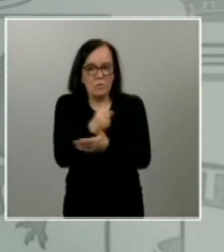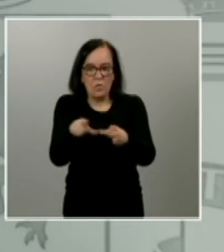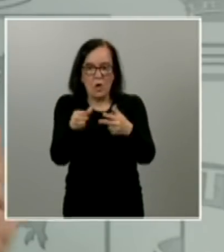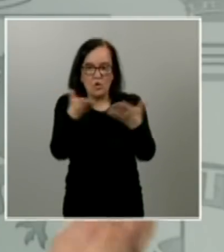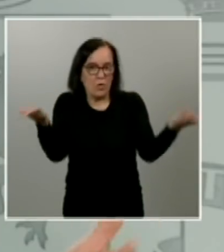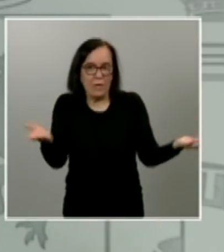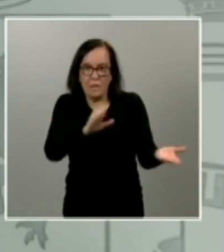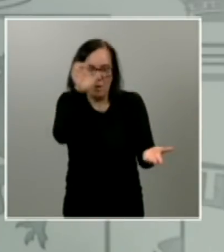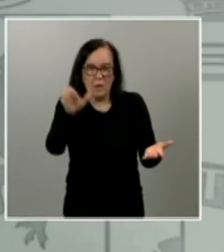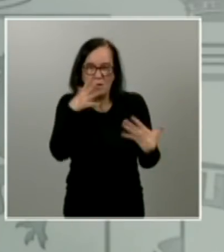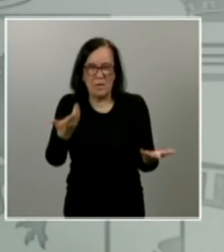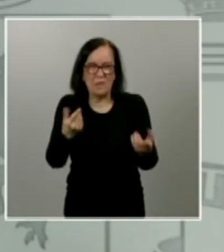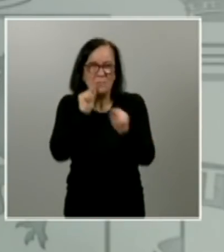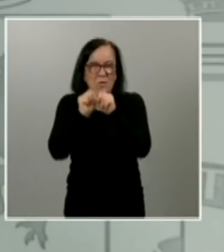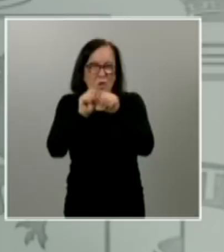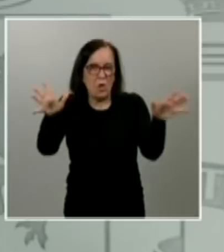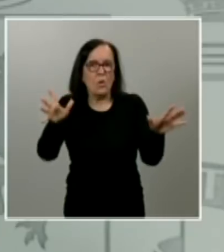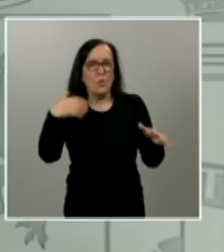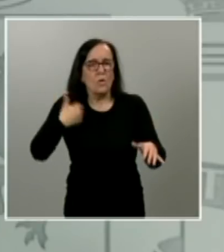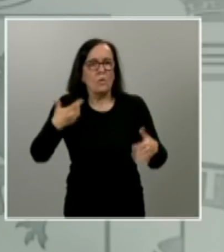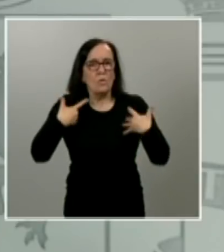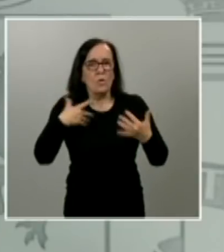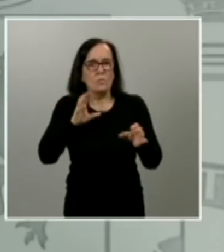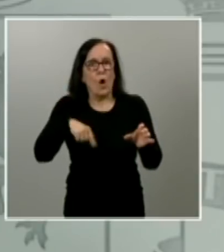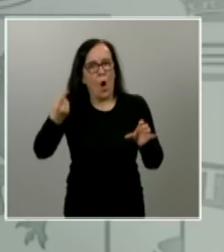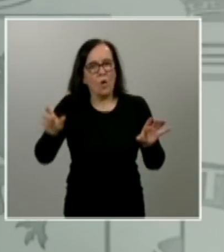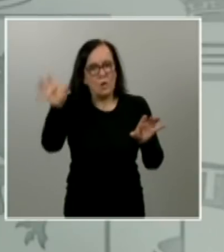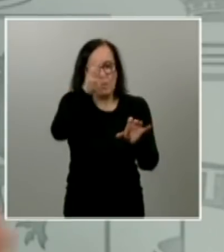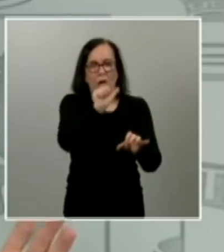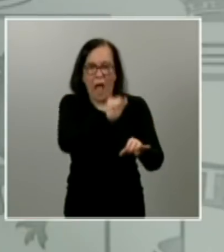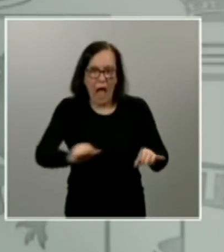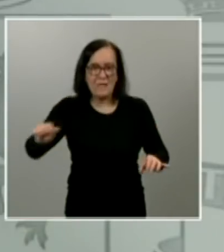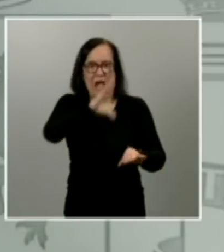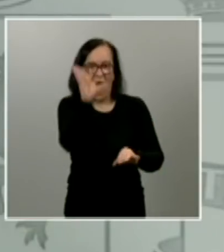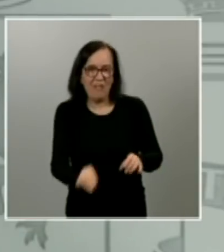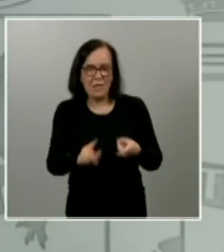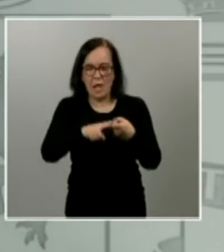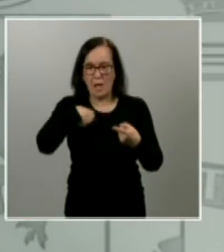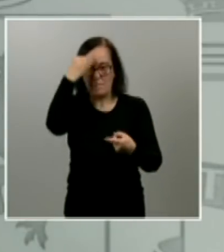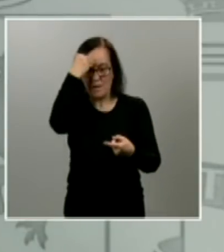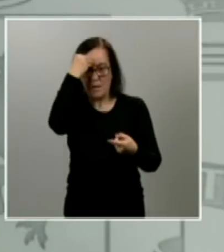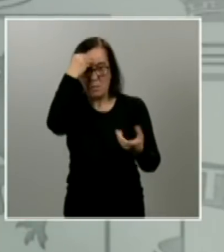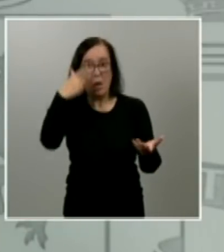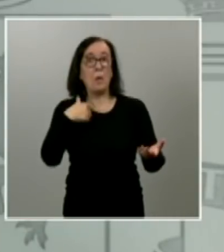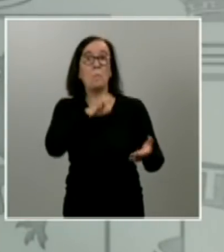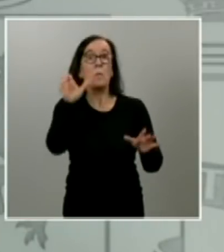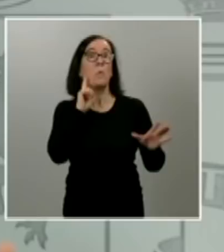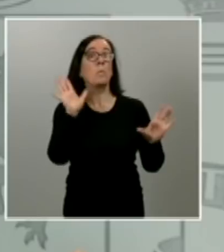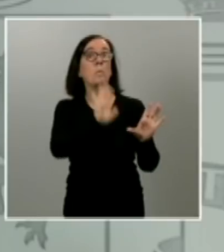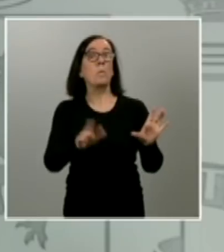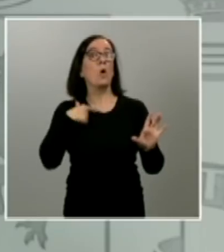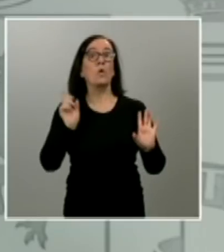hemos visto pandemias que han sufrido otros continentes Asia, África considerábamos que Occidente no estaba digamos